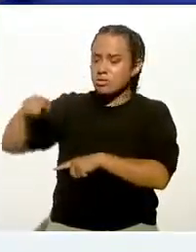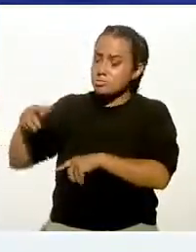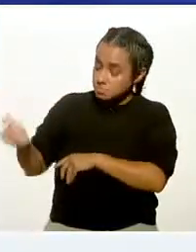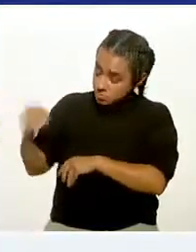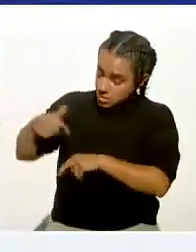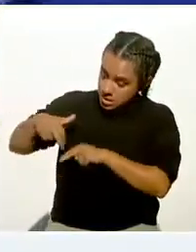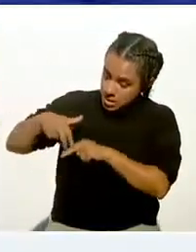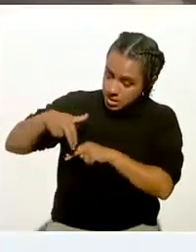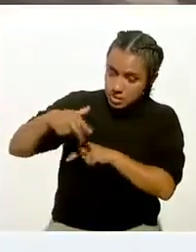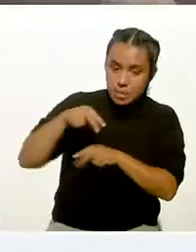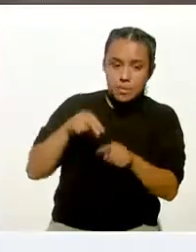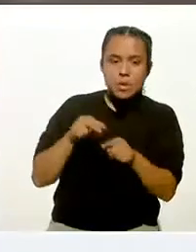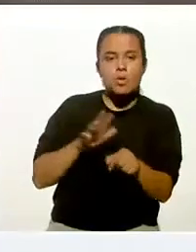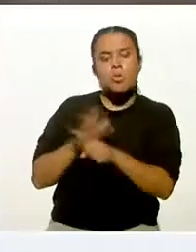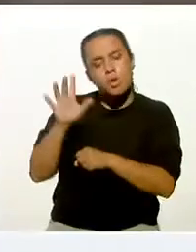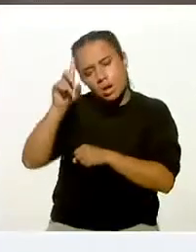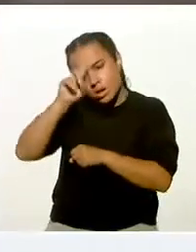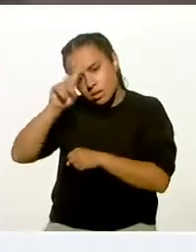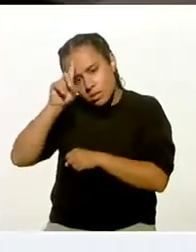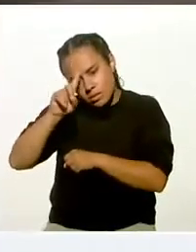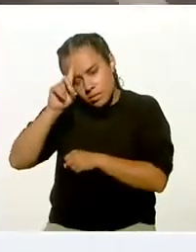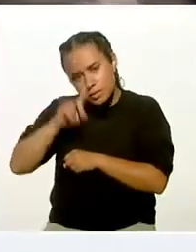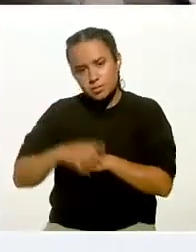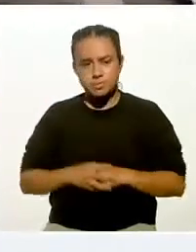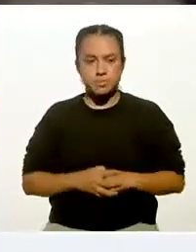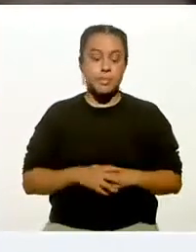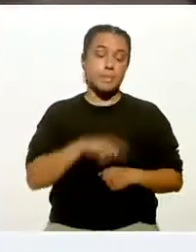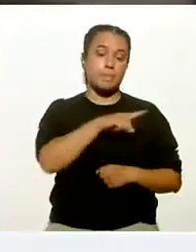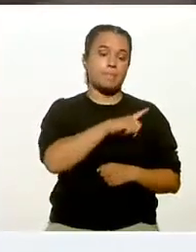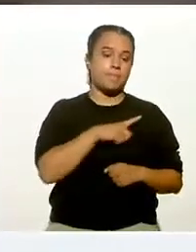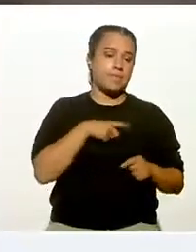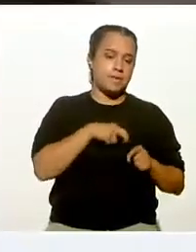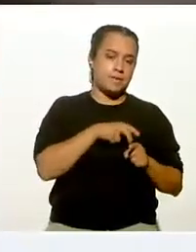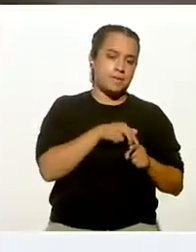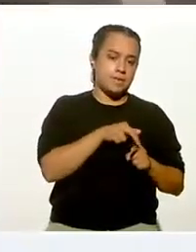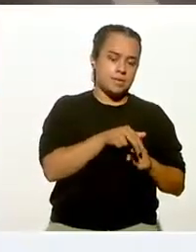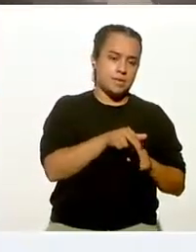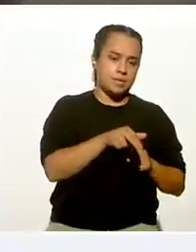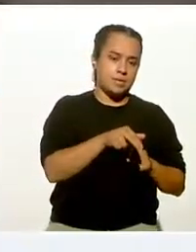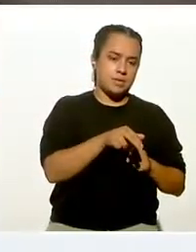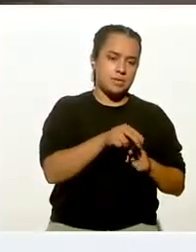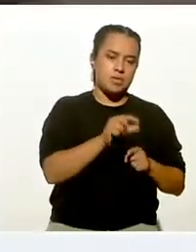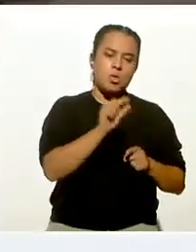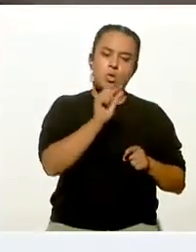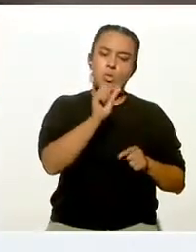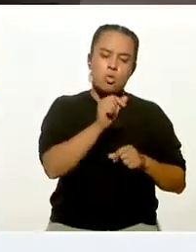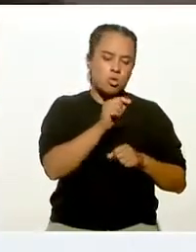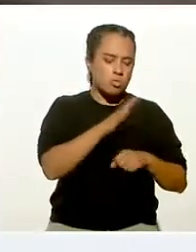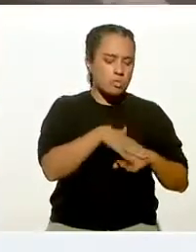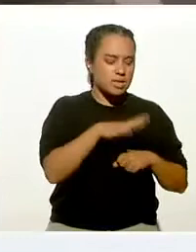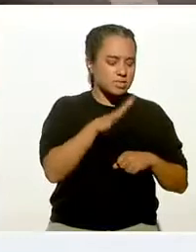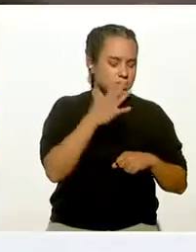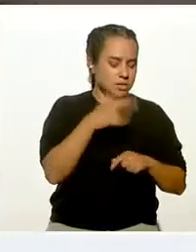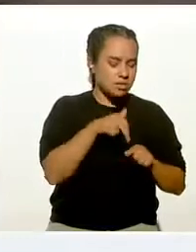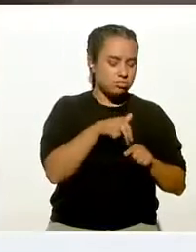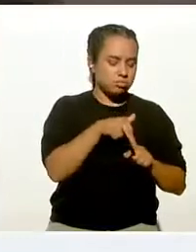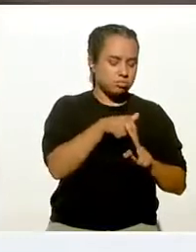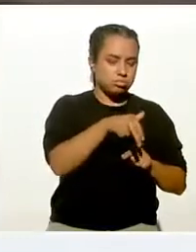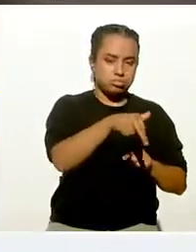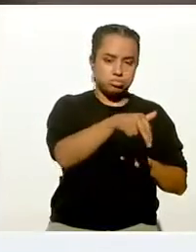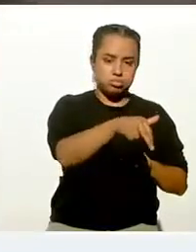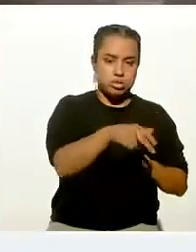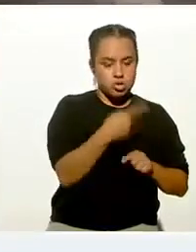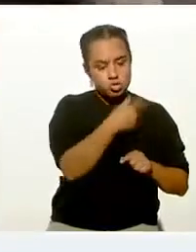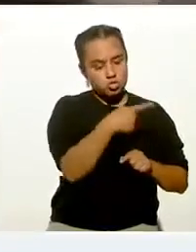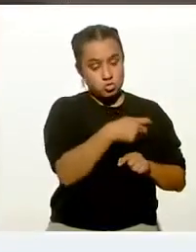parque. ¿Qué les sugerimos a ellos? Que caminen a una intensidad moderada en medida de lo